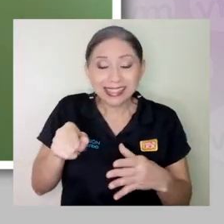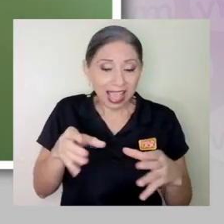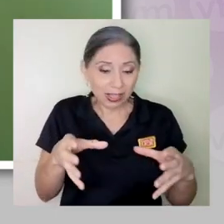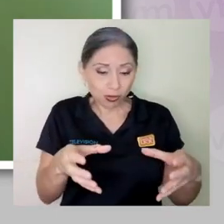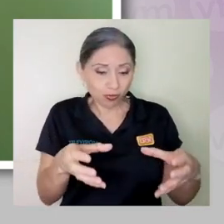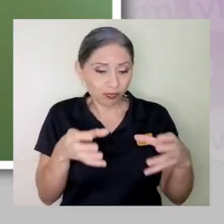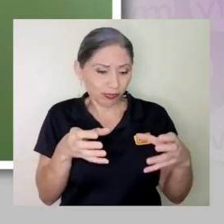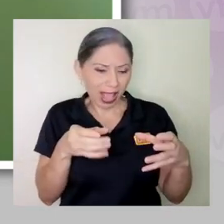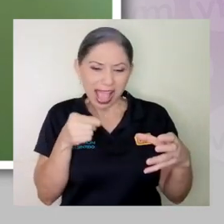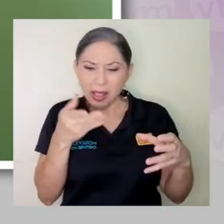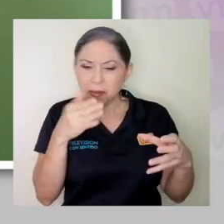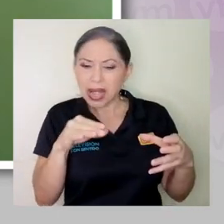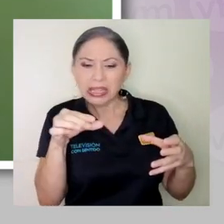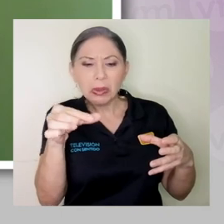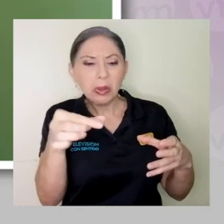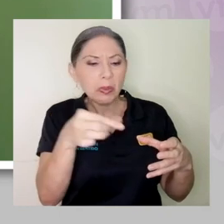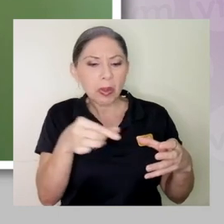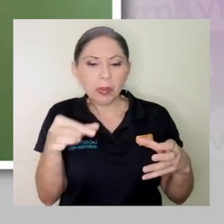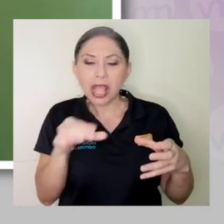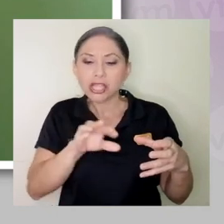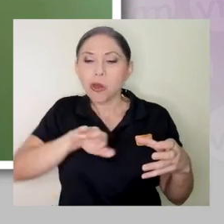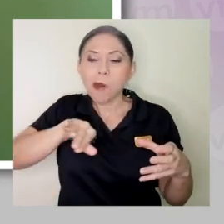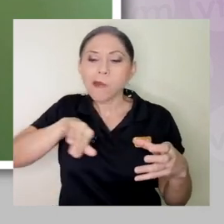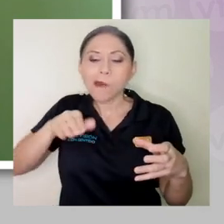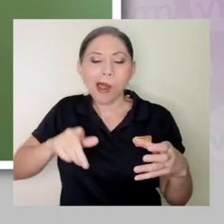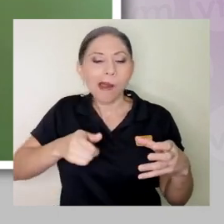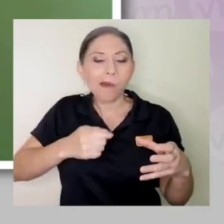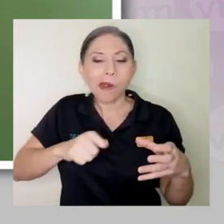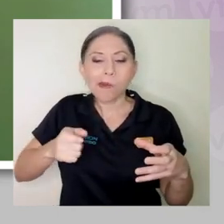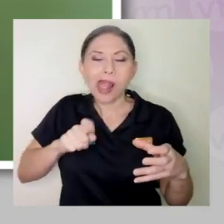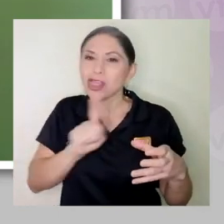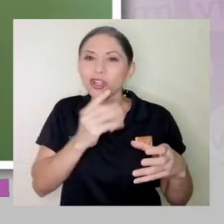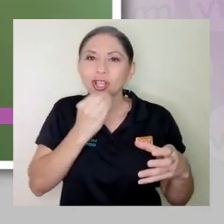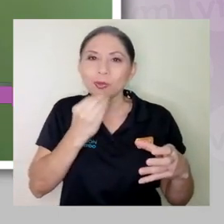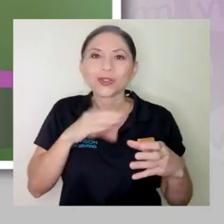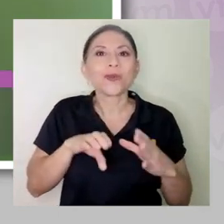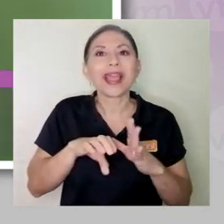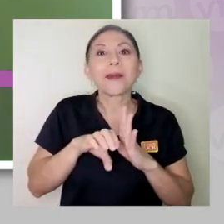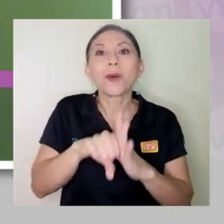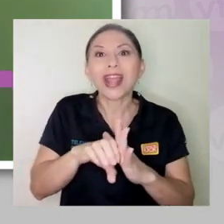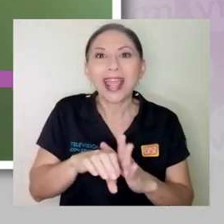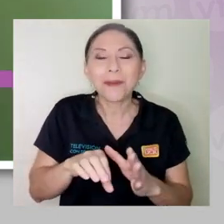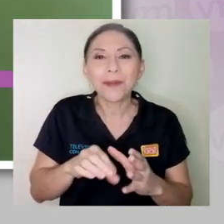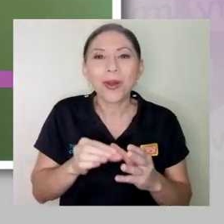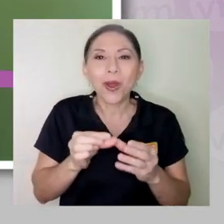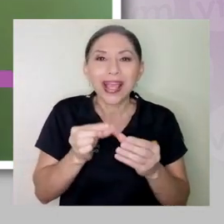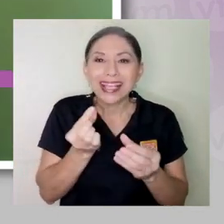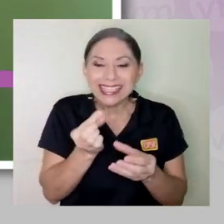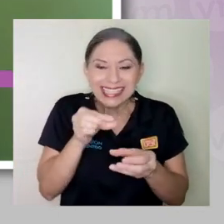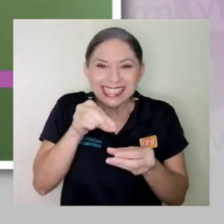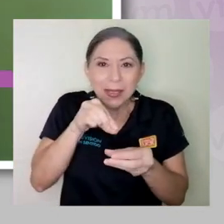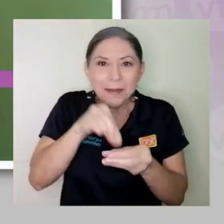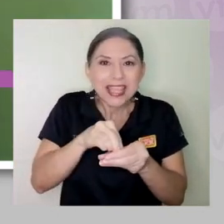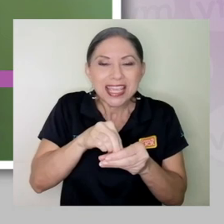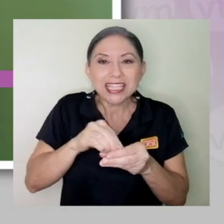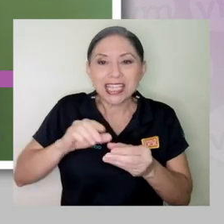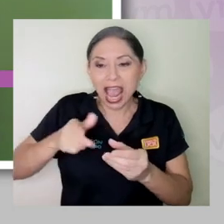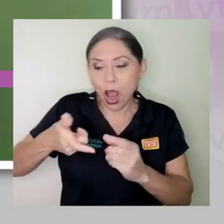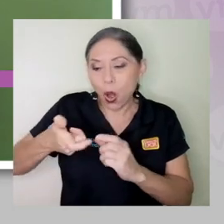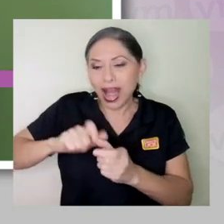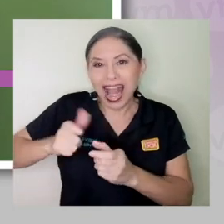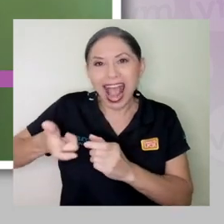no se consumen y eso entonces también lleva a que podríamos estar aprovechando más los alimentos por ejemplo semillas,